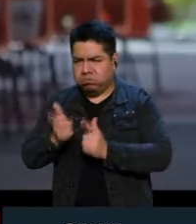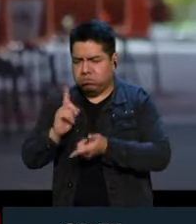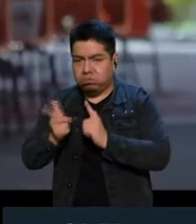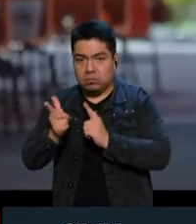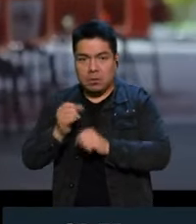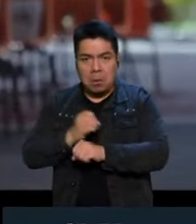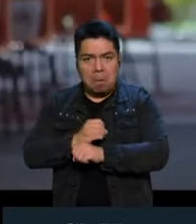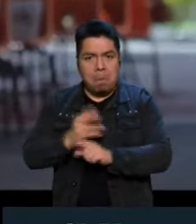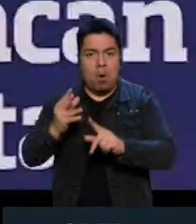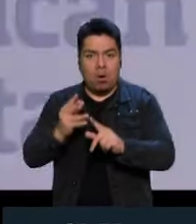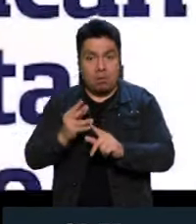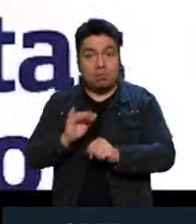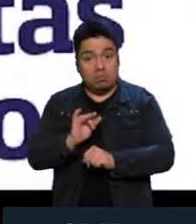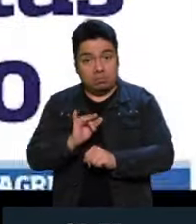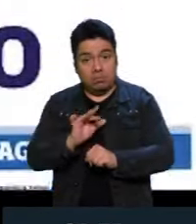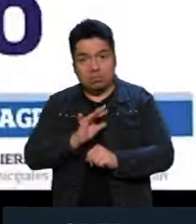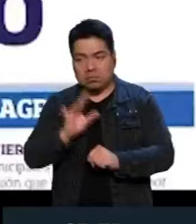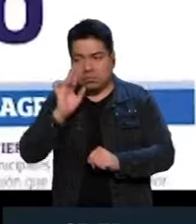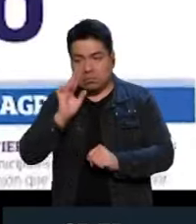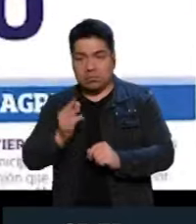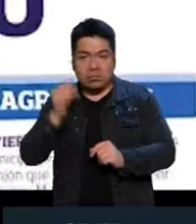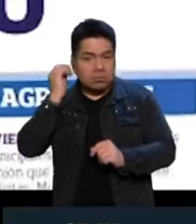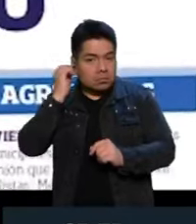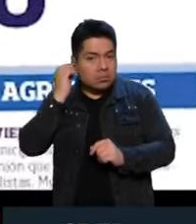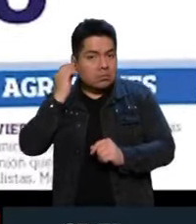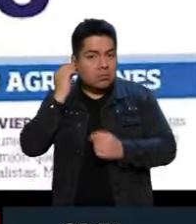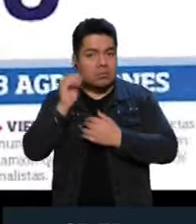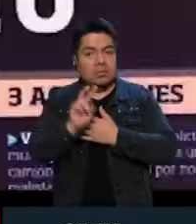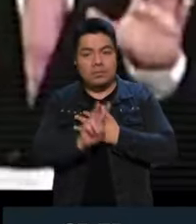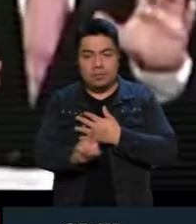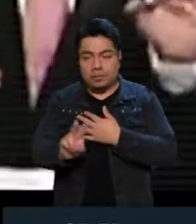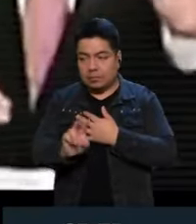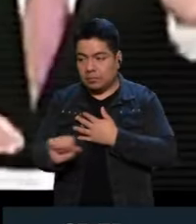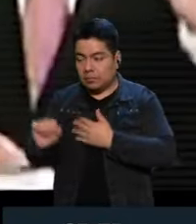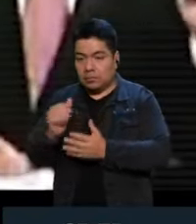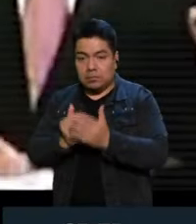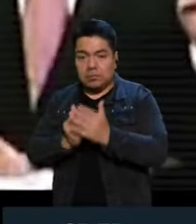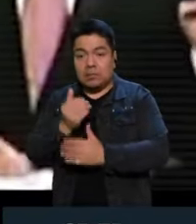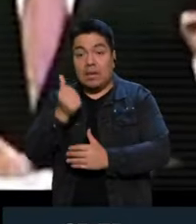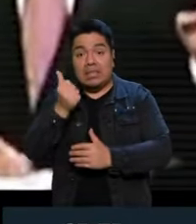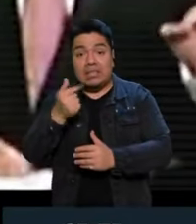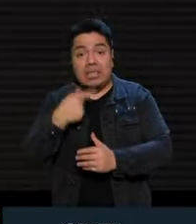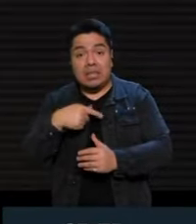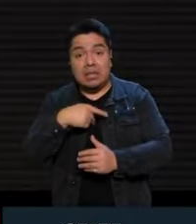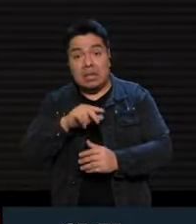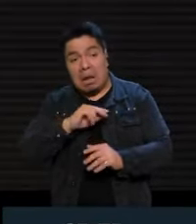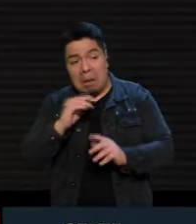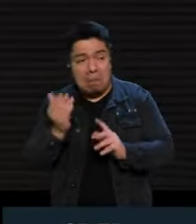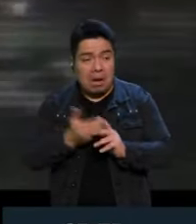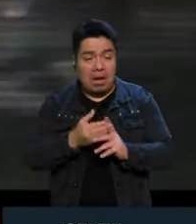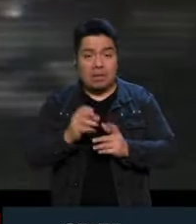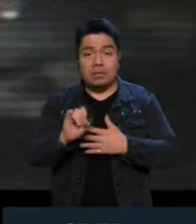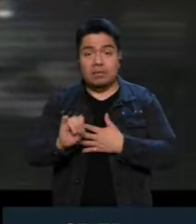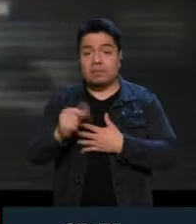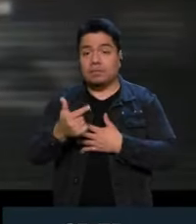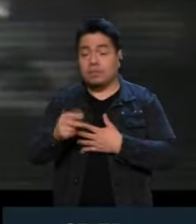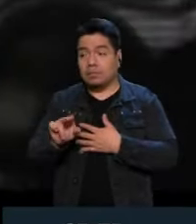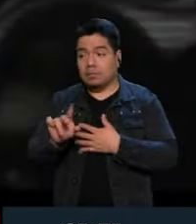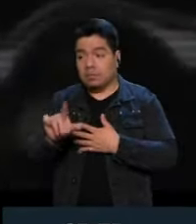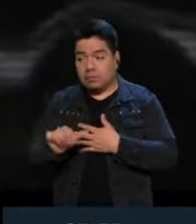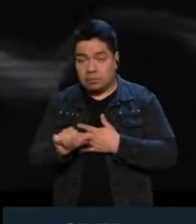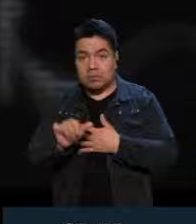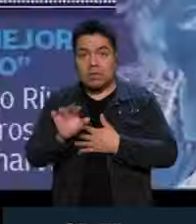detonaciones al principio. La noche del viernes y la madrugada del sábado, seis personas fueron asesinadas en Iguala. Entre las víctimas hay tres